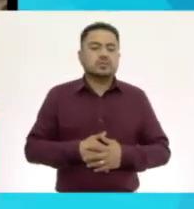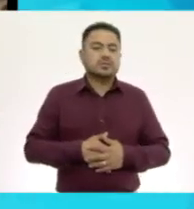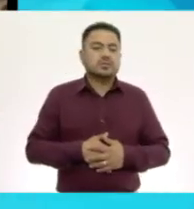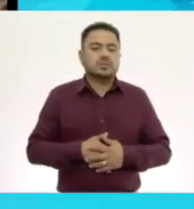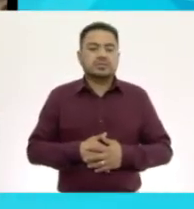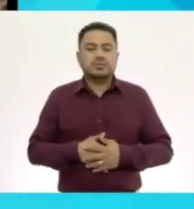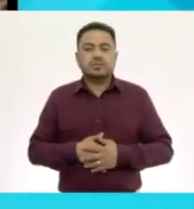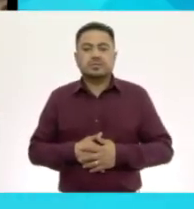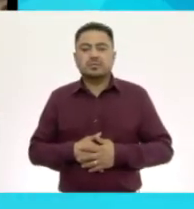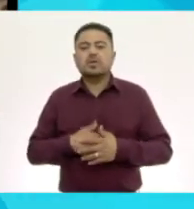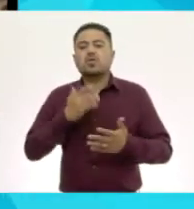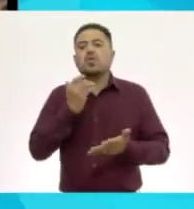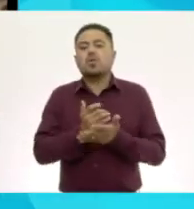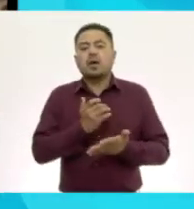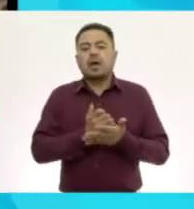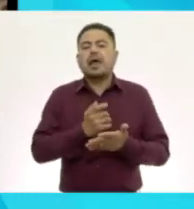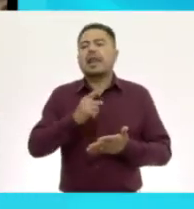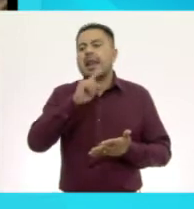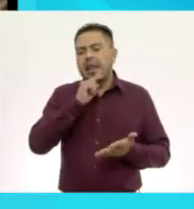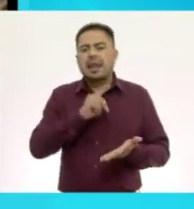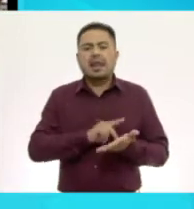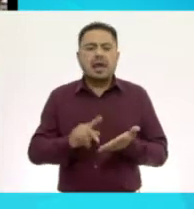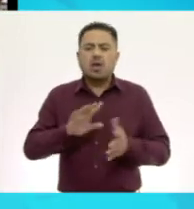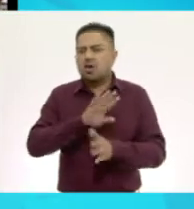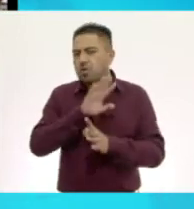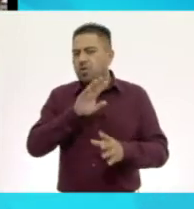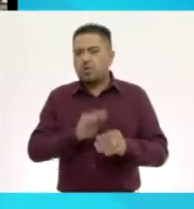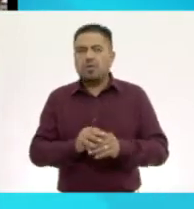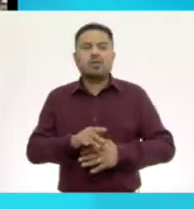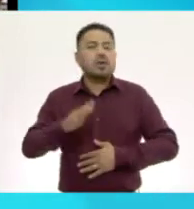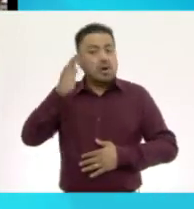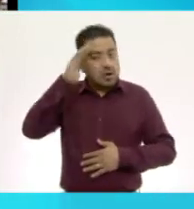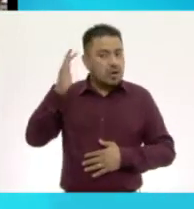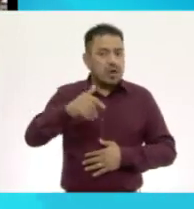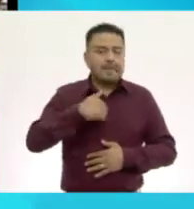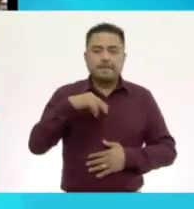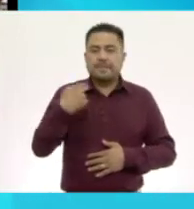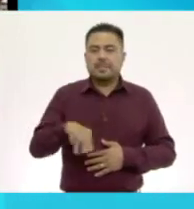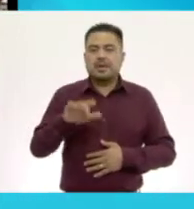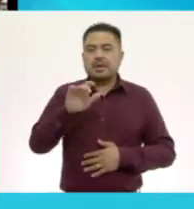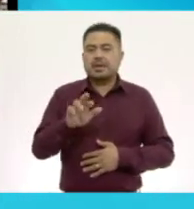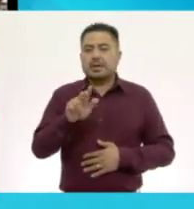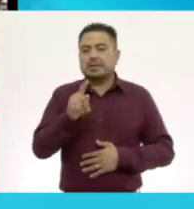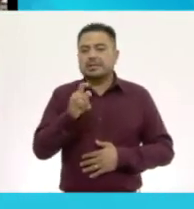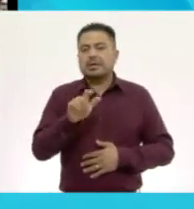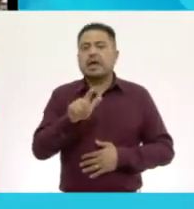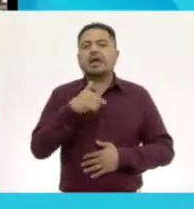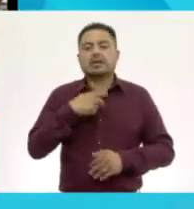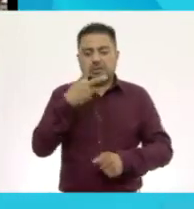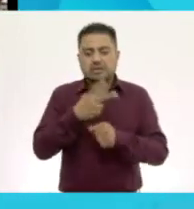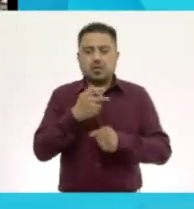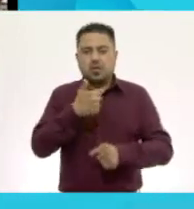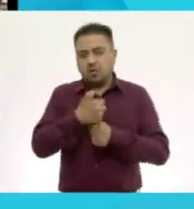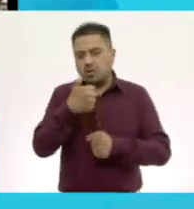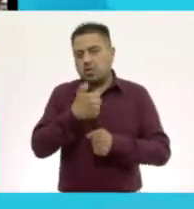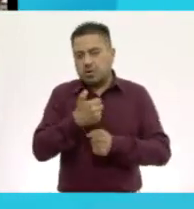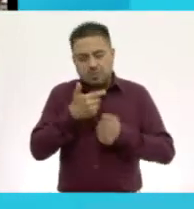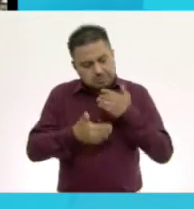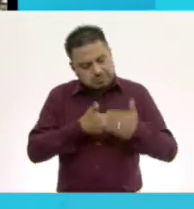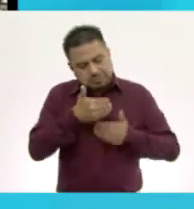el cuaderno y los lápices. Hola, mi nombre es Cristel. Voy en segundo de primaria.